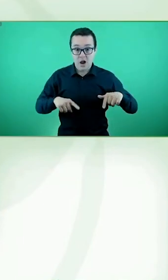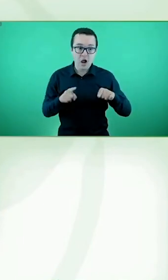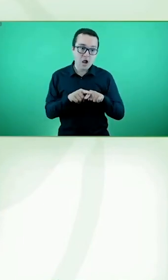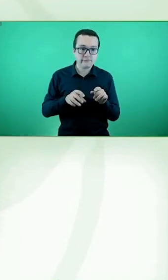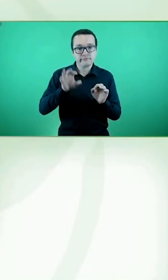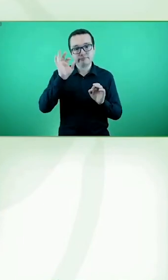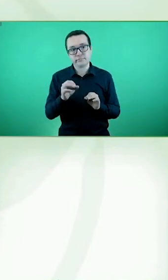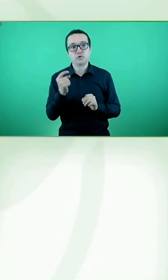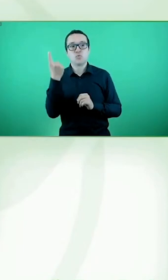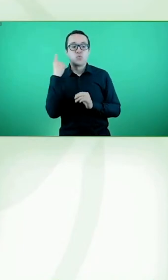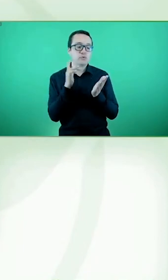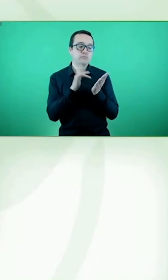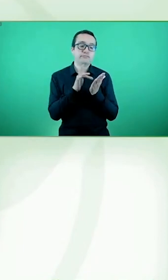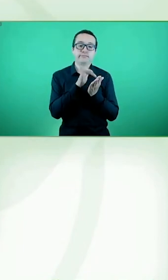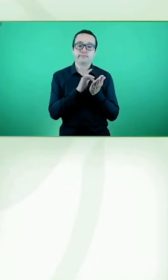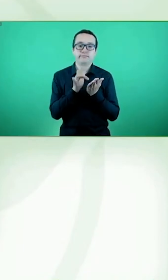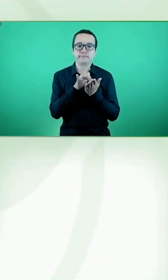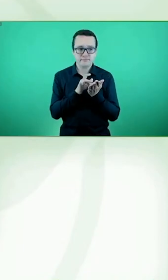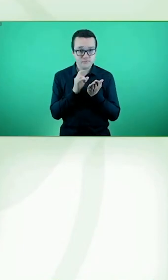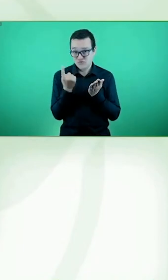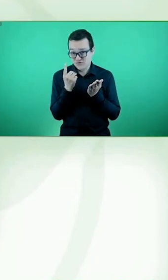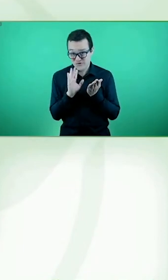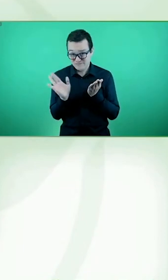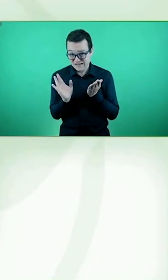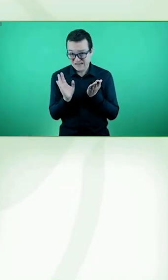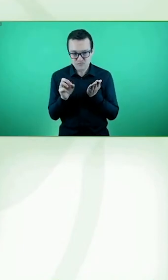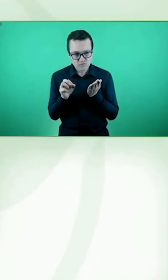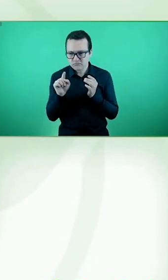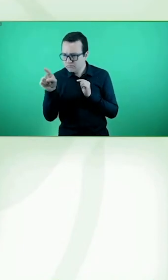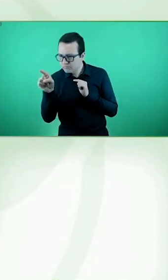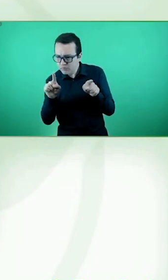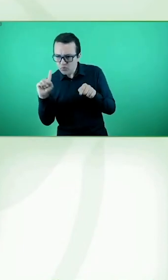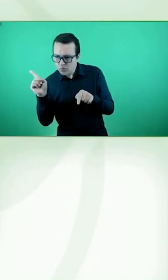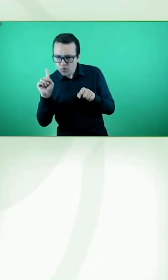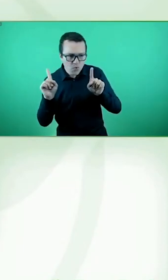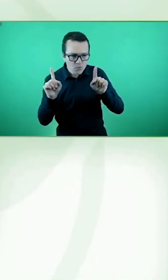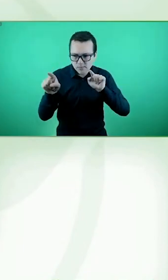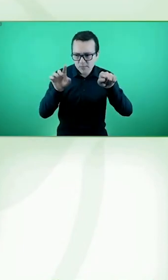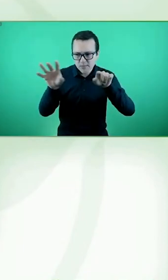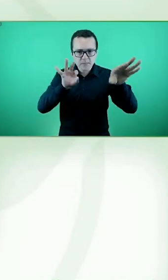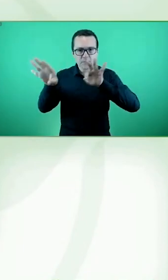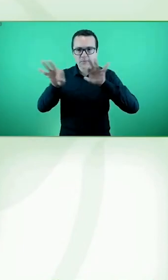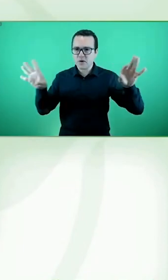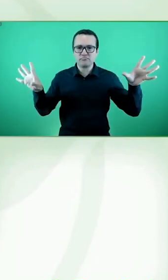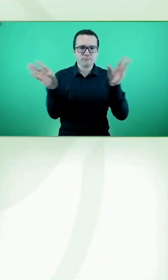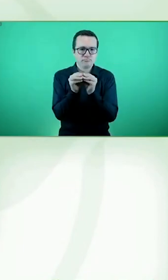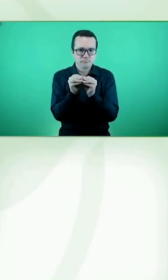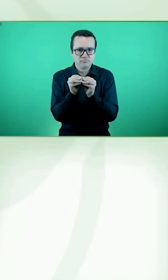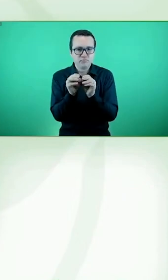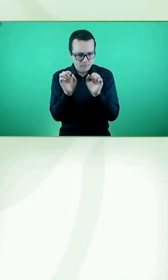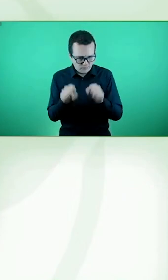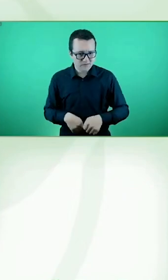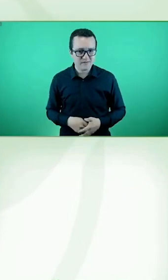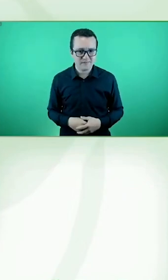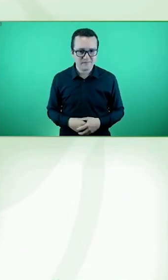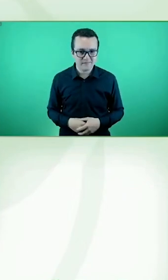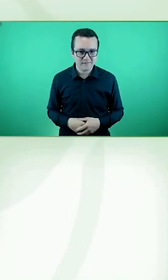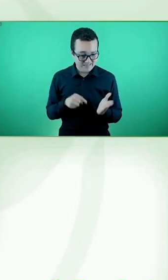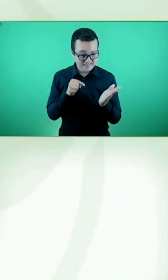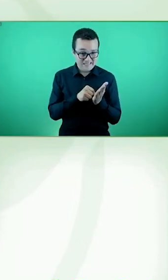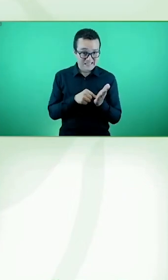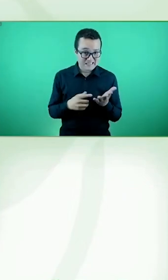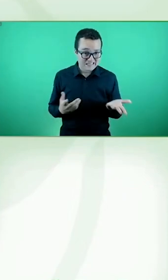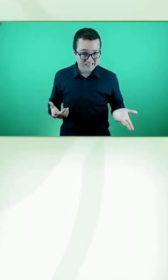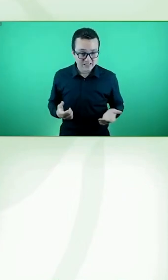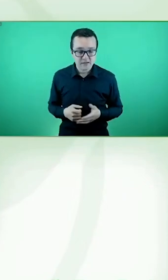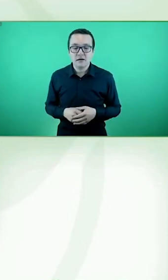para poder localizarlos y bueno pues ese trabajo desde el ámbito educativo en segundo